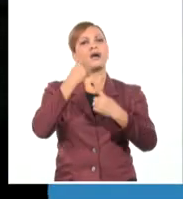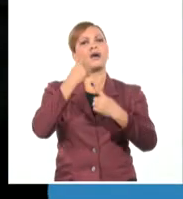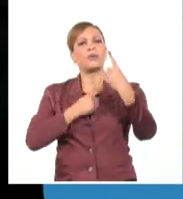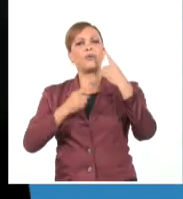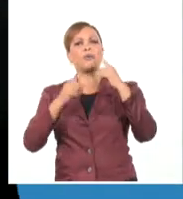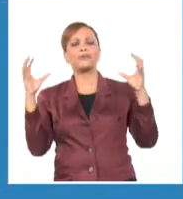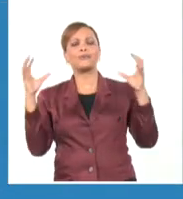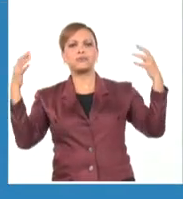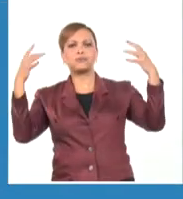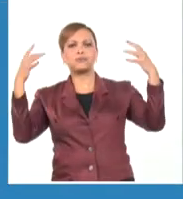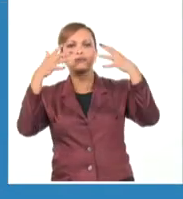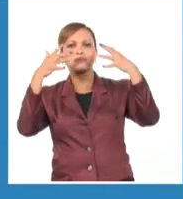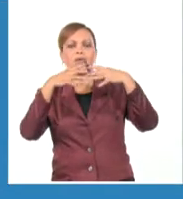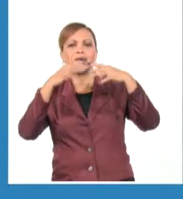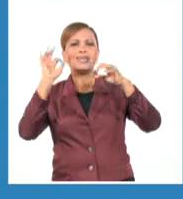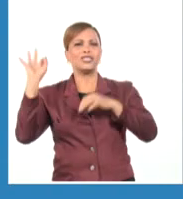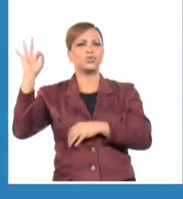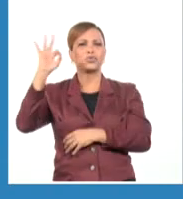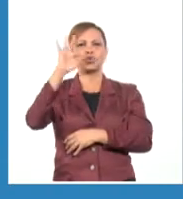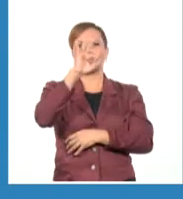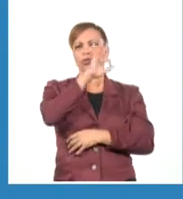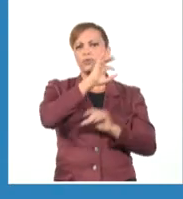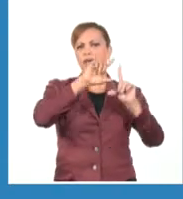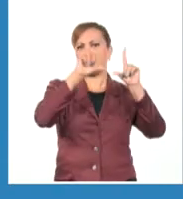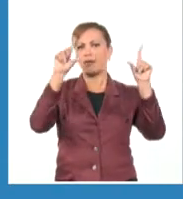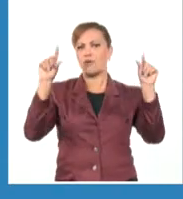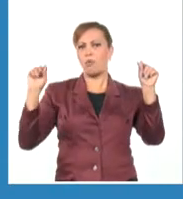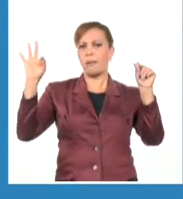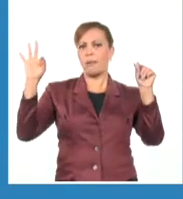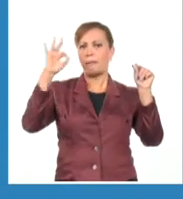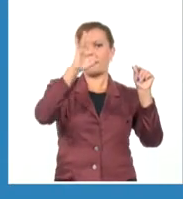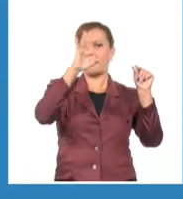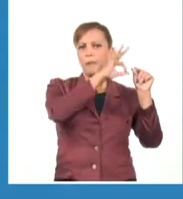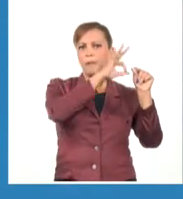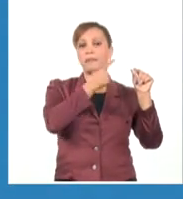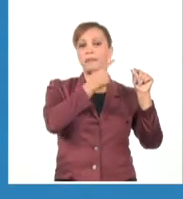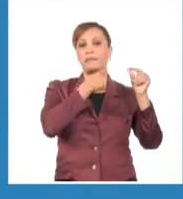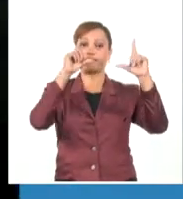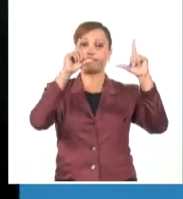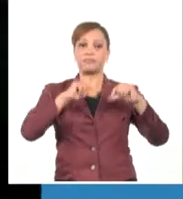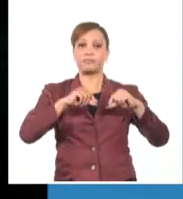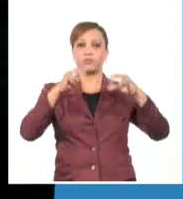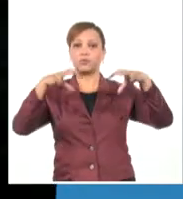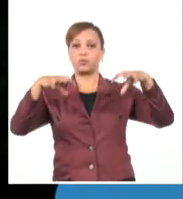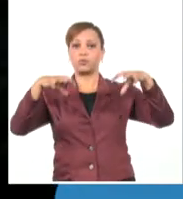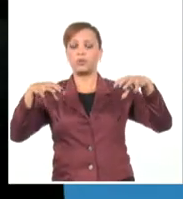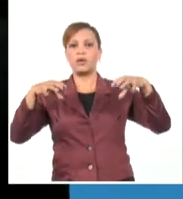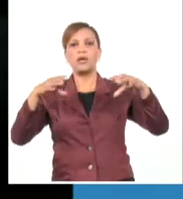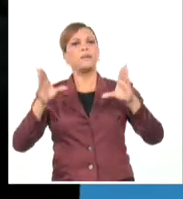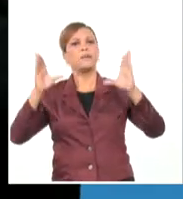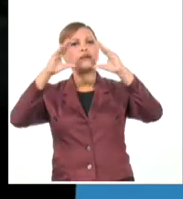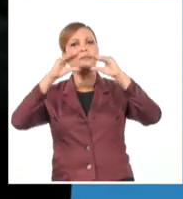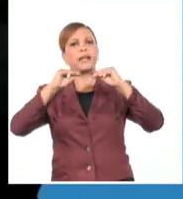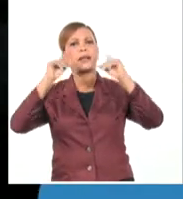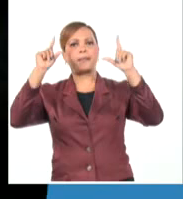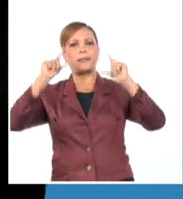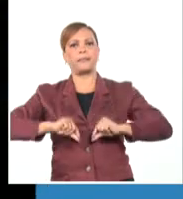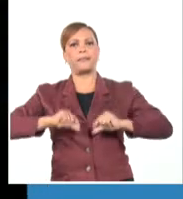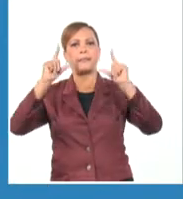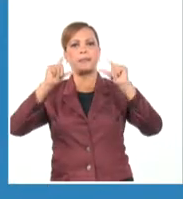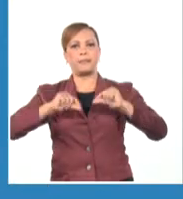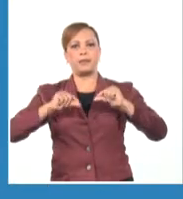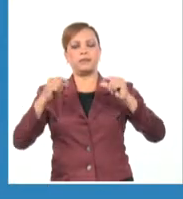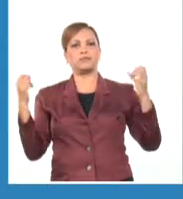nublados y mucho sol en gran parte del archipiélago. Baja la probabilidad de lluvia en la noche, disminuye la nubosidad en todo el país,